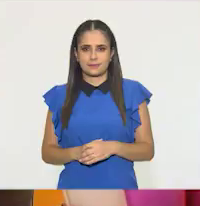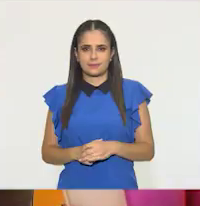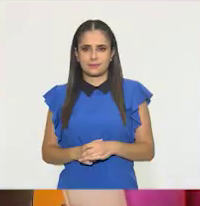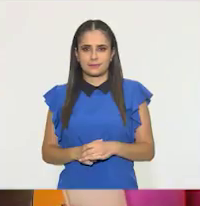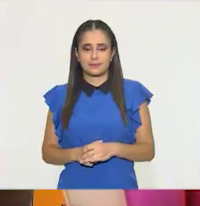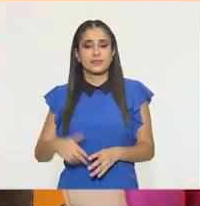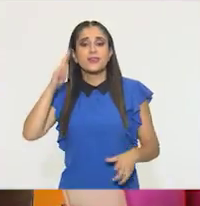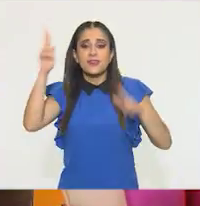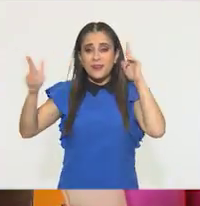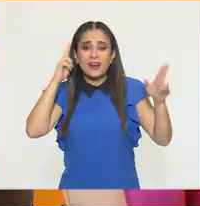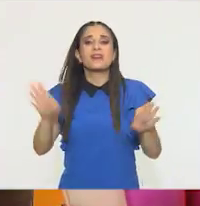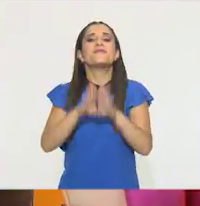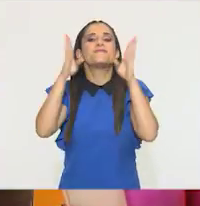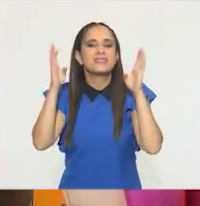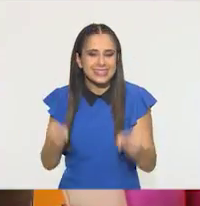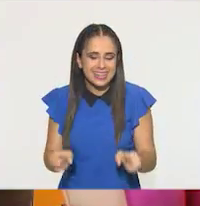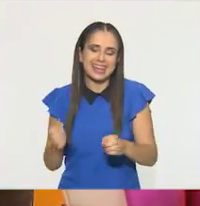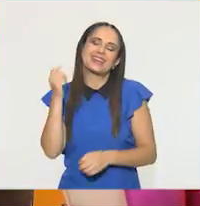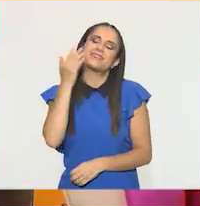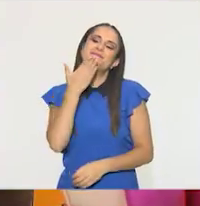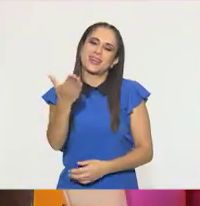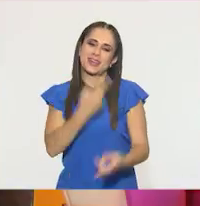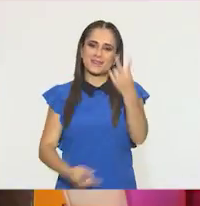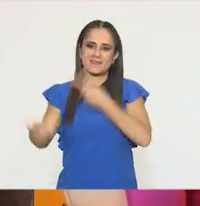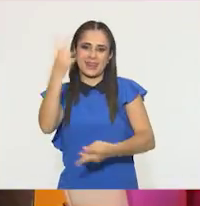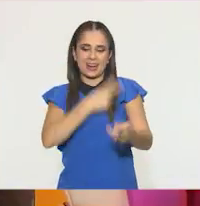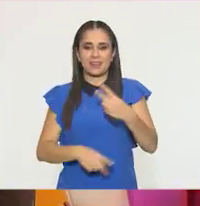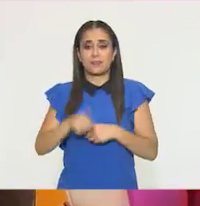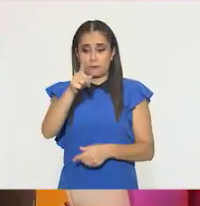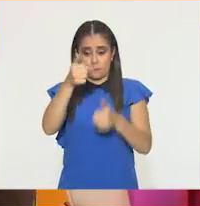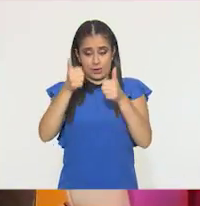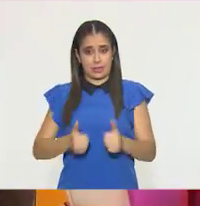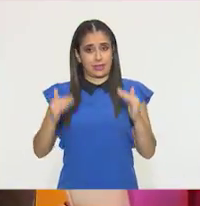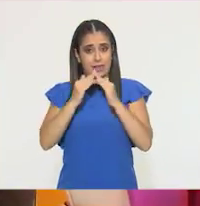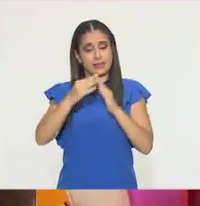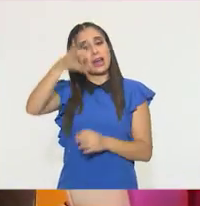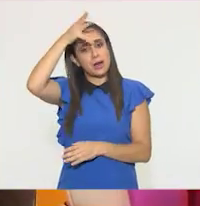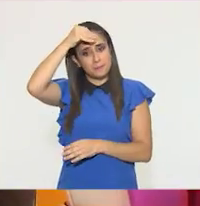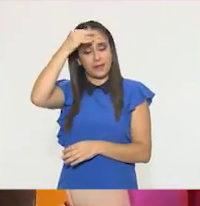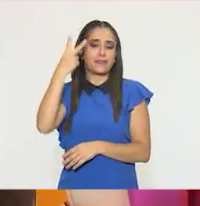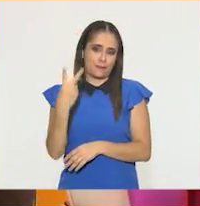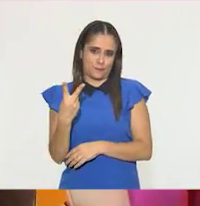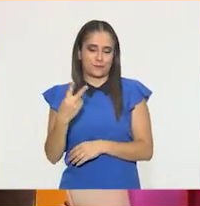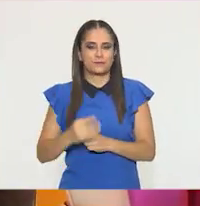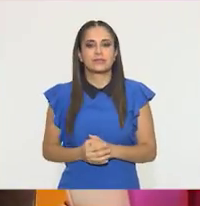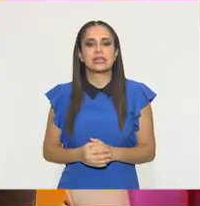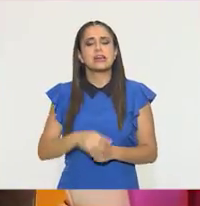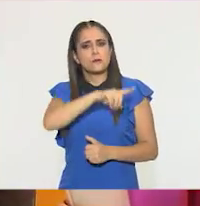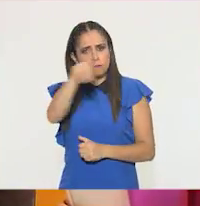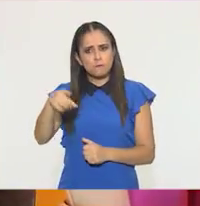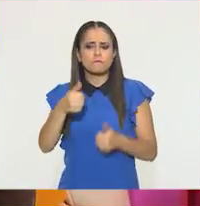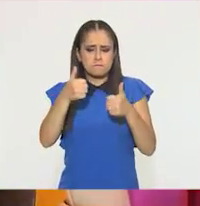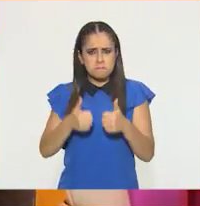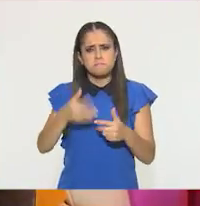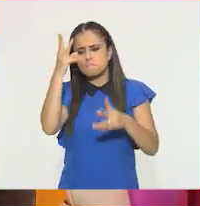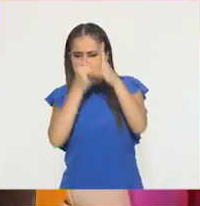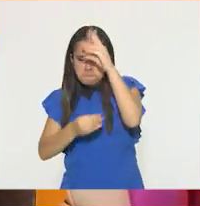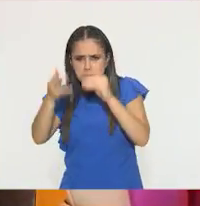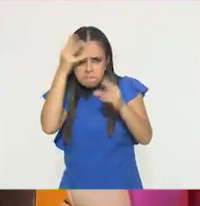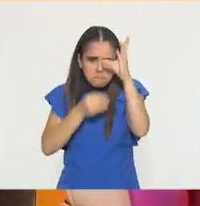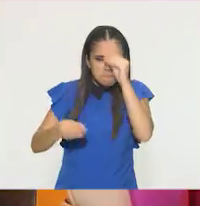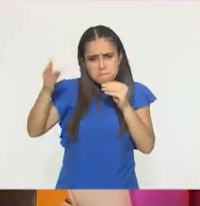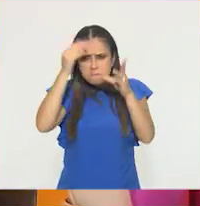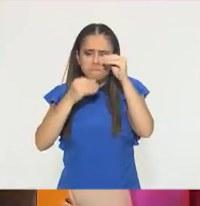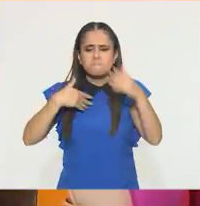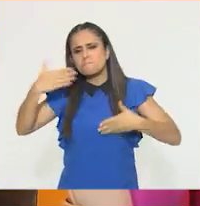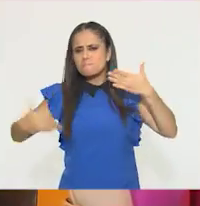¿Cómo están? Les damos la bienvenida a Aprende en Casa 2, un espacio en el que vamos a poder estudiar y divertirnos desde nuestros